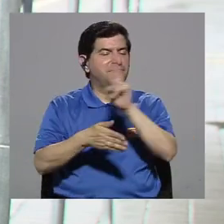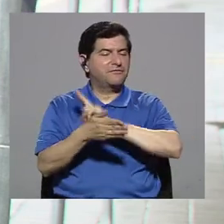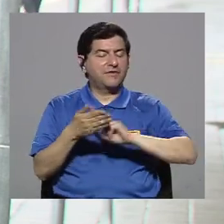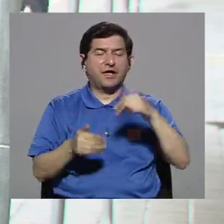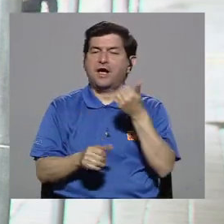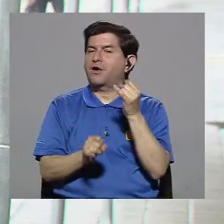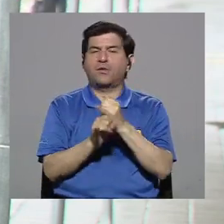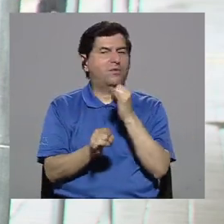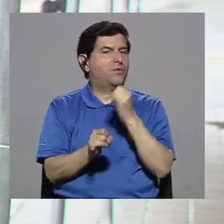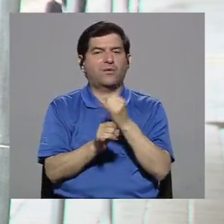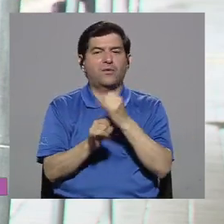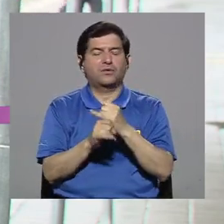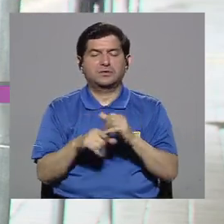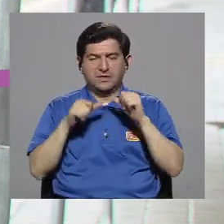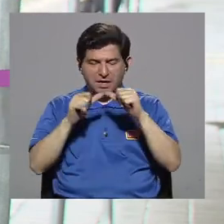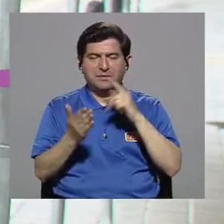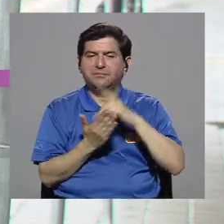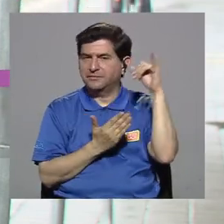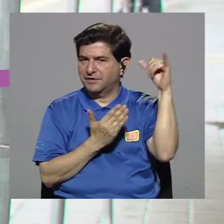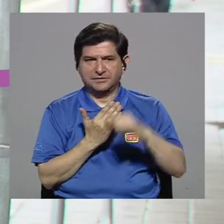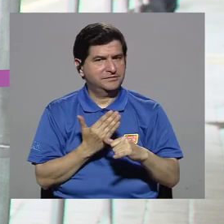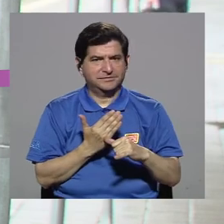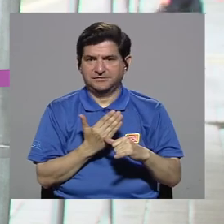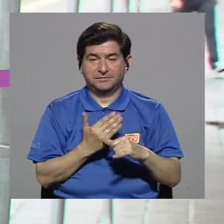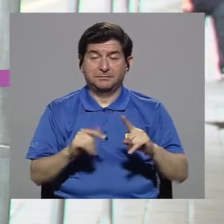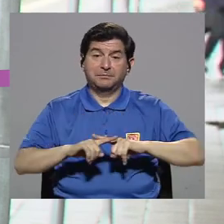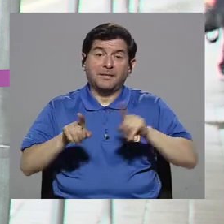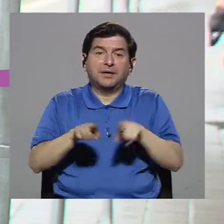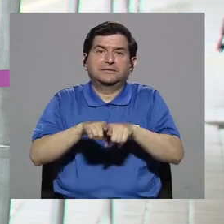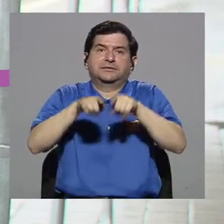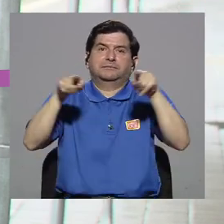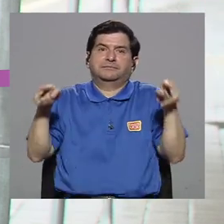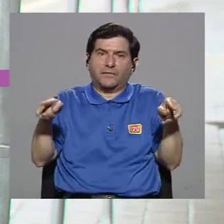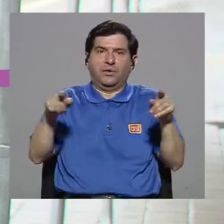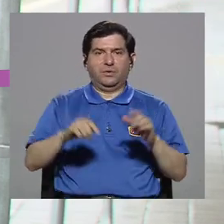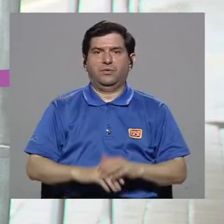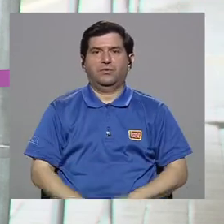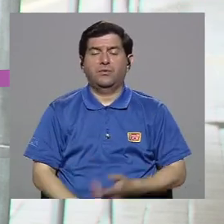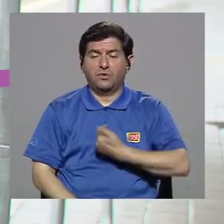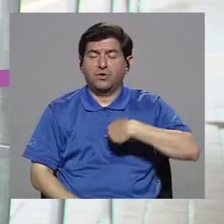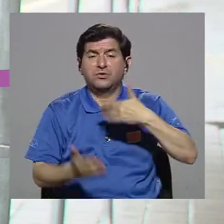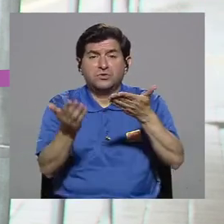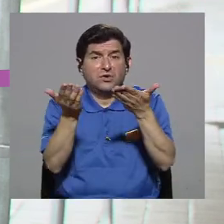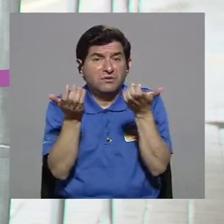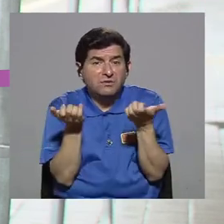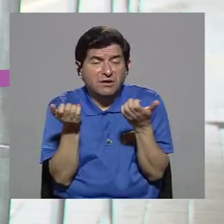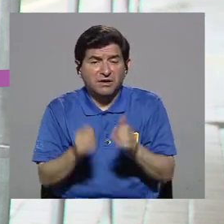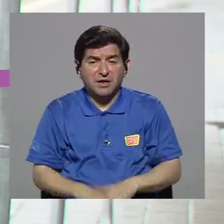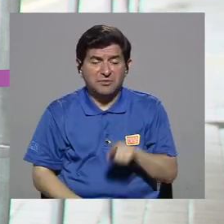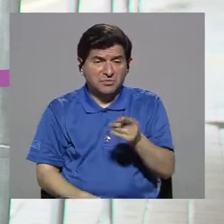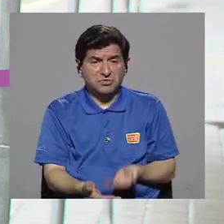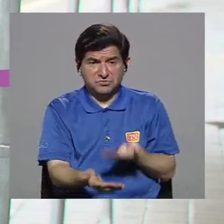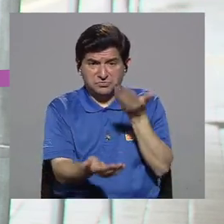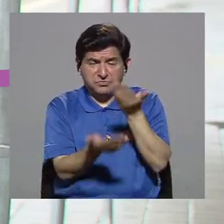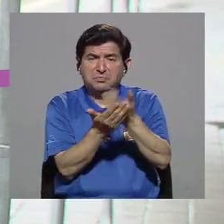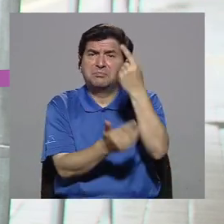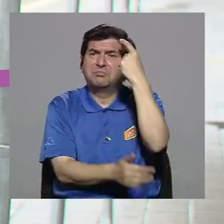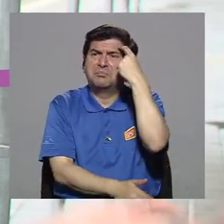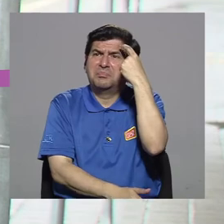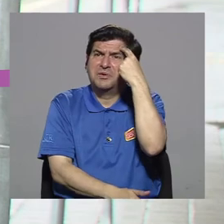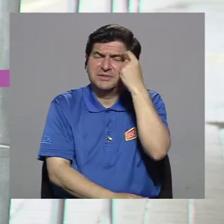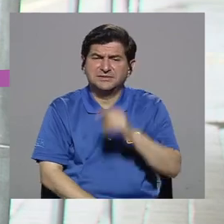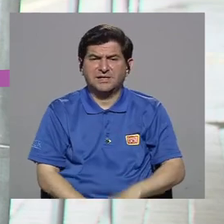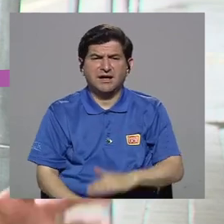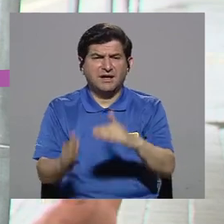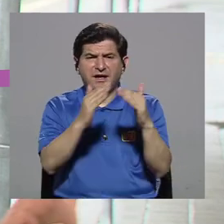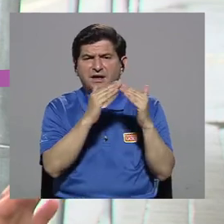instituciones para realizar sus proyectos. Pero tampoco queremos con esta propuesta pensar que las